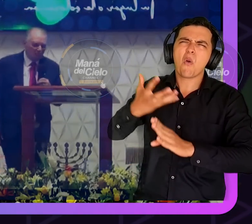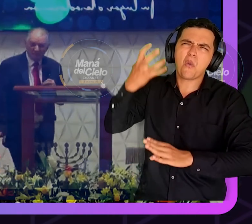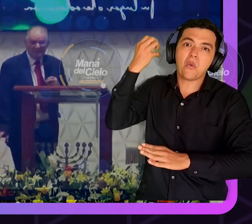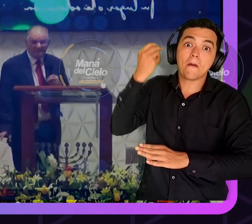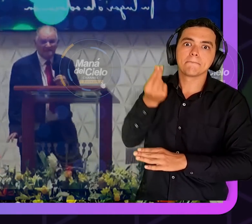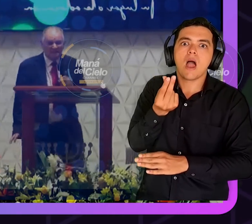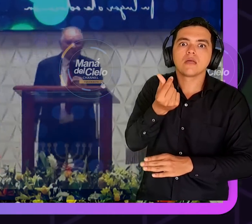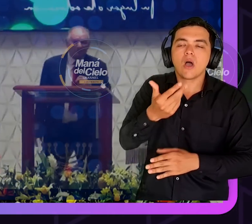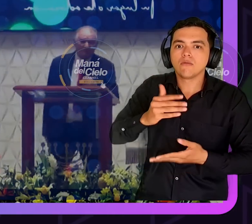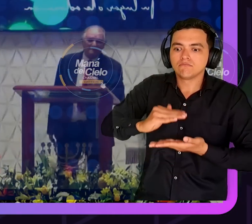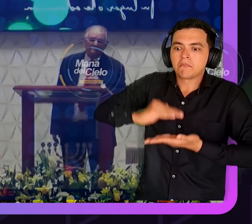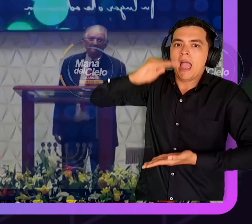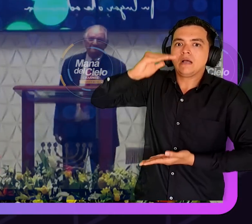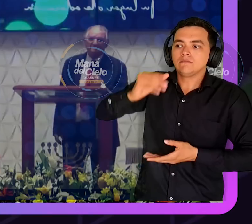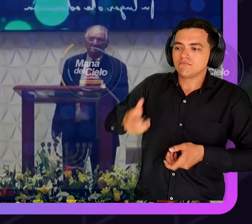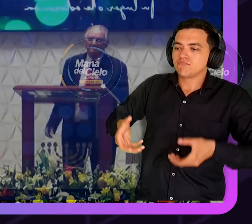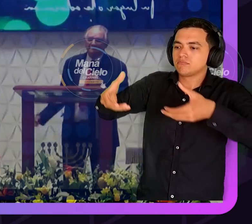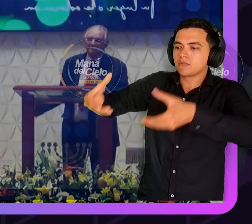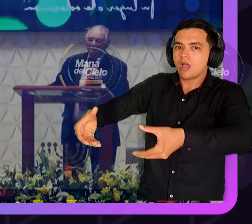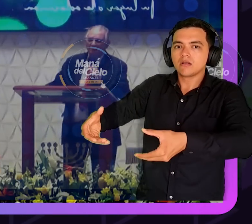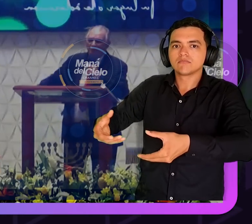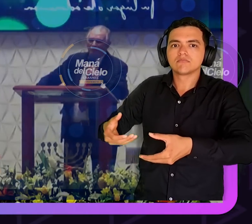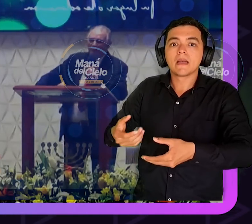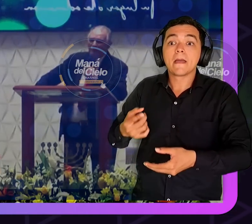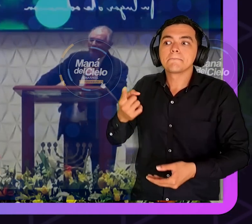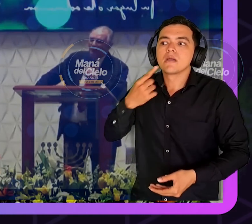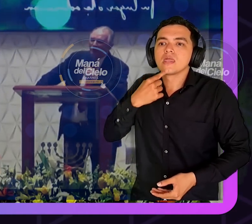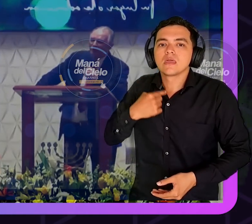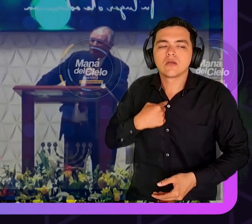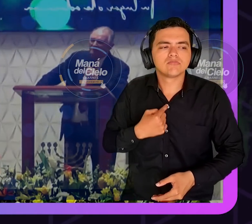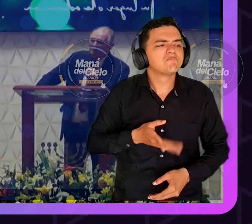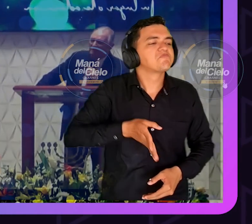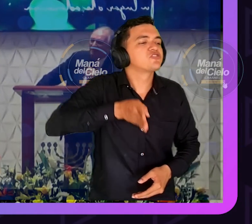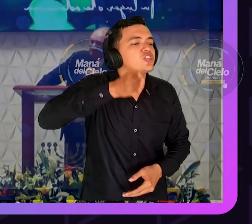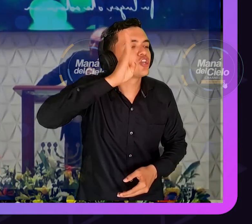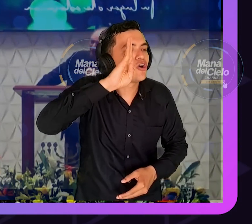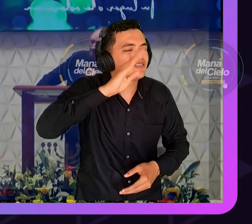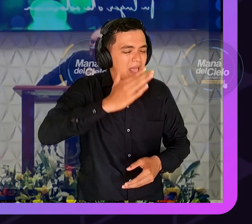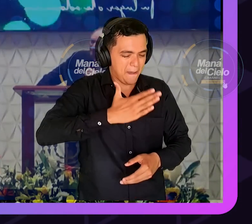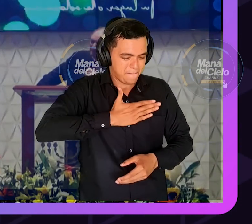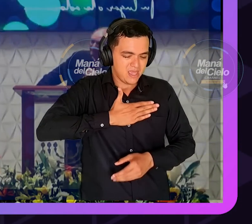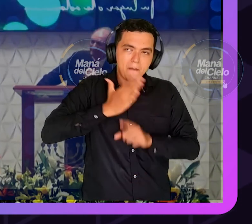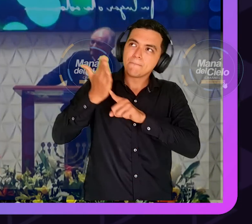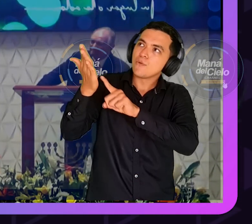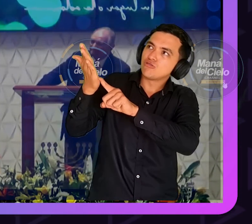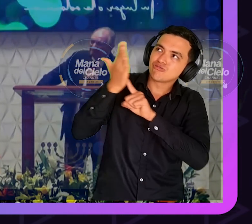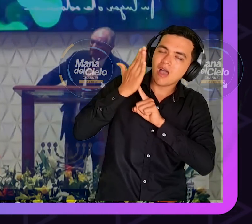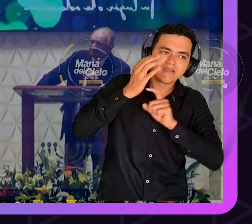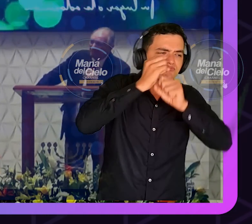puede ser que esta sea la última vez pero no quiero irme sin decirles lo que tengo que decirles